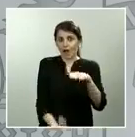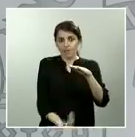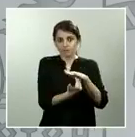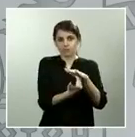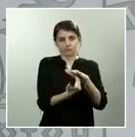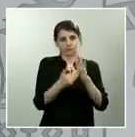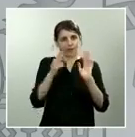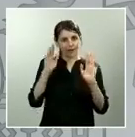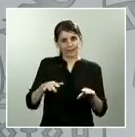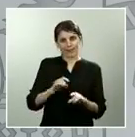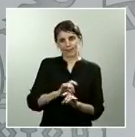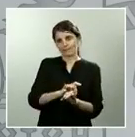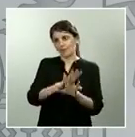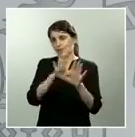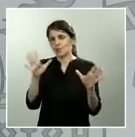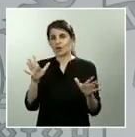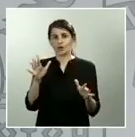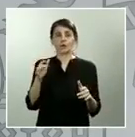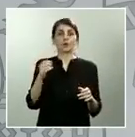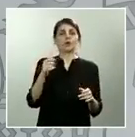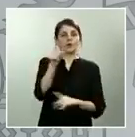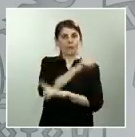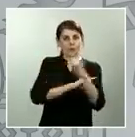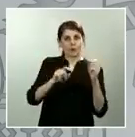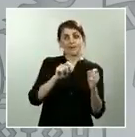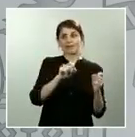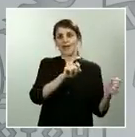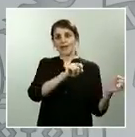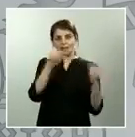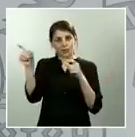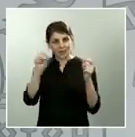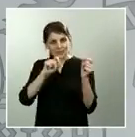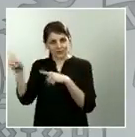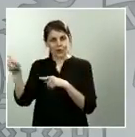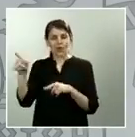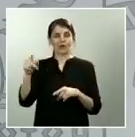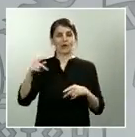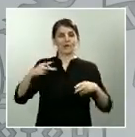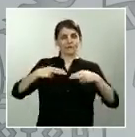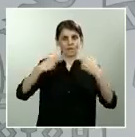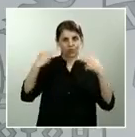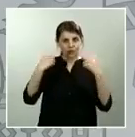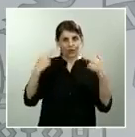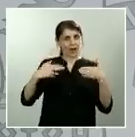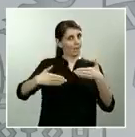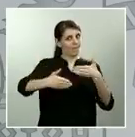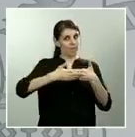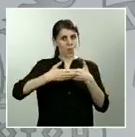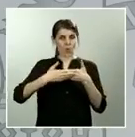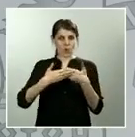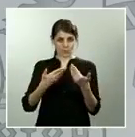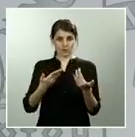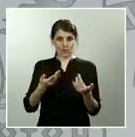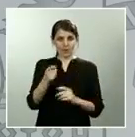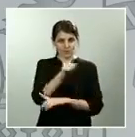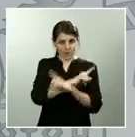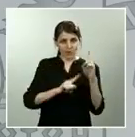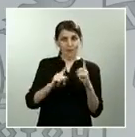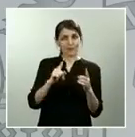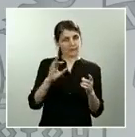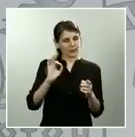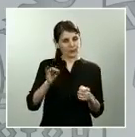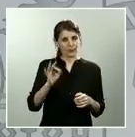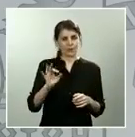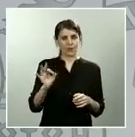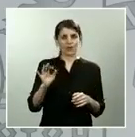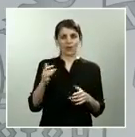exportaciones, cierre de fronteras. En algunos países con especial incidencia, áreas que son importantes para nuestro PIB, como